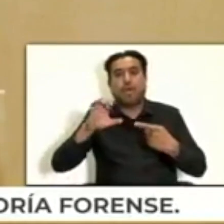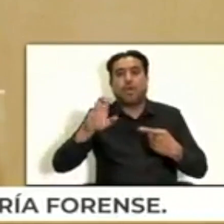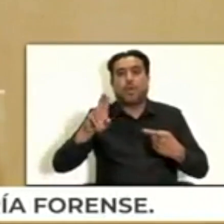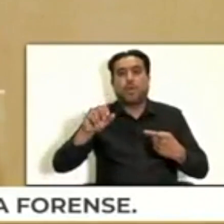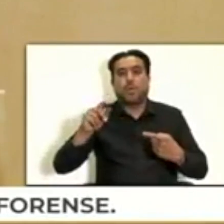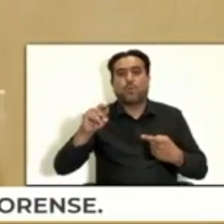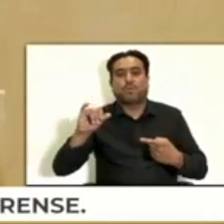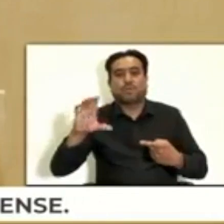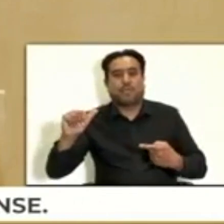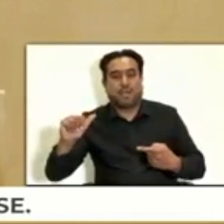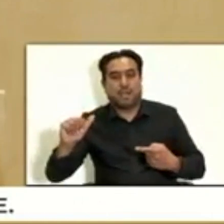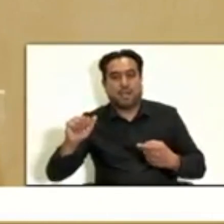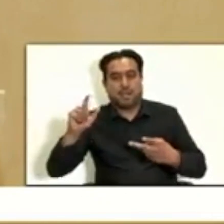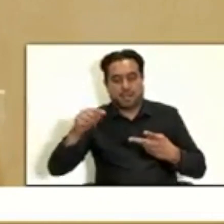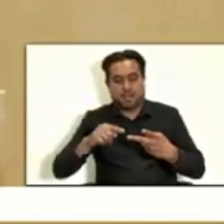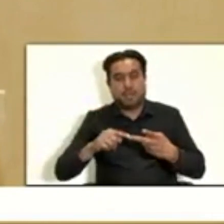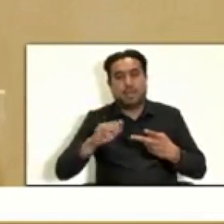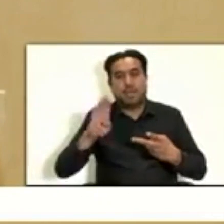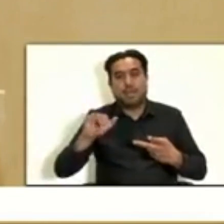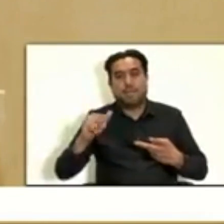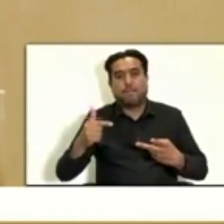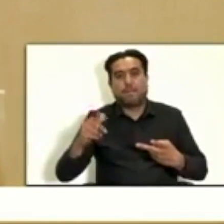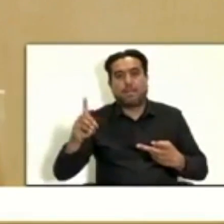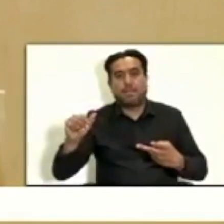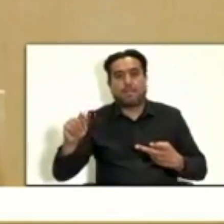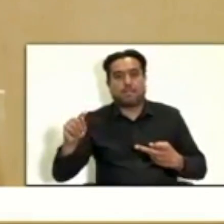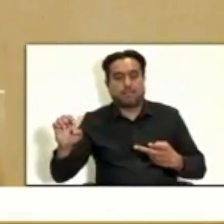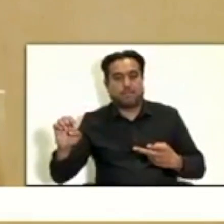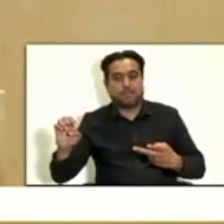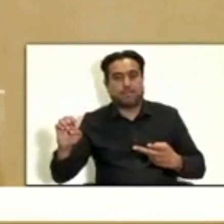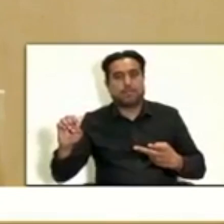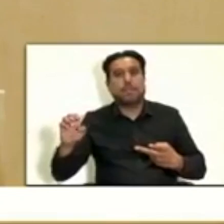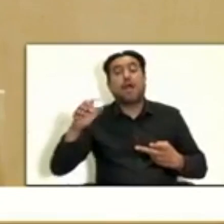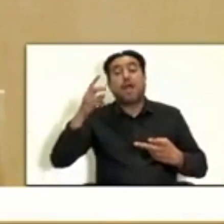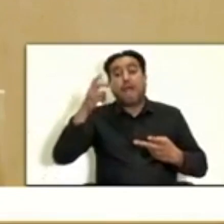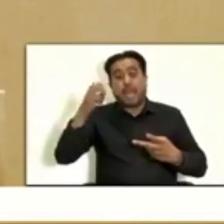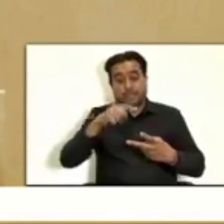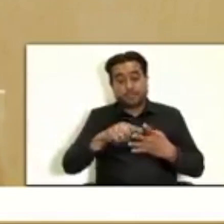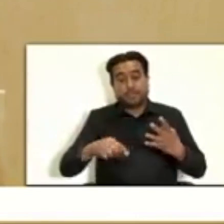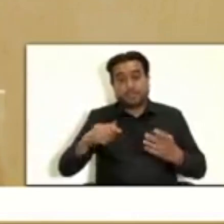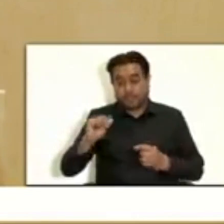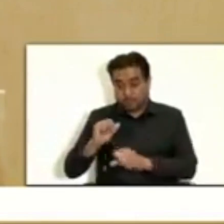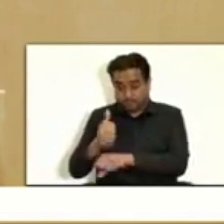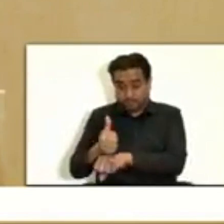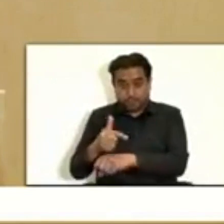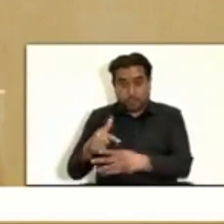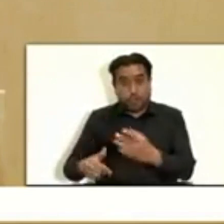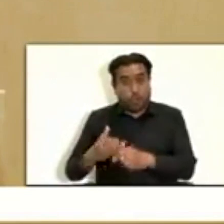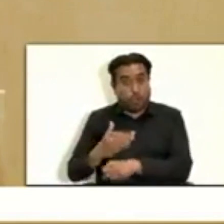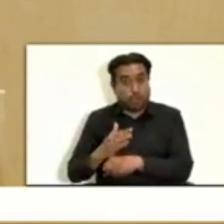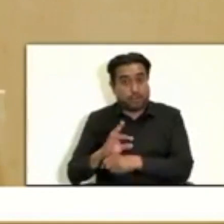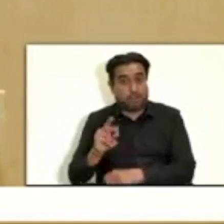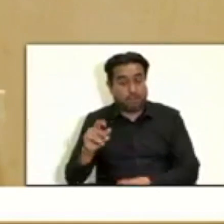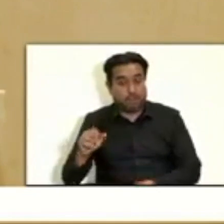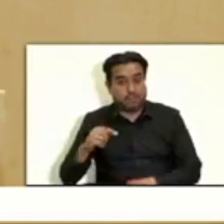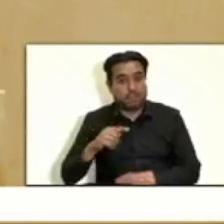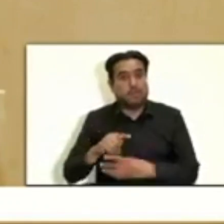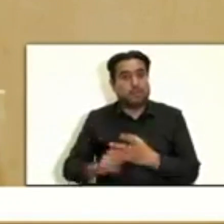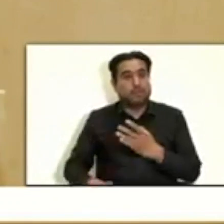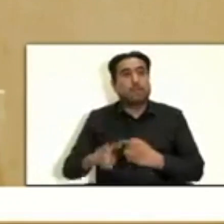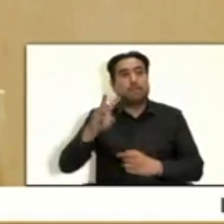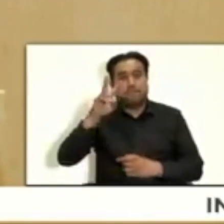forense y el big data. Es decir, si nosotros implementamos la auditoría forense, estaríamos dando